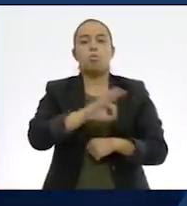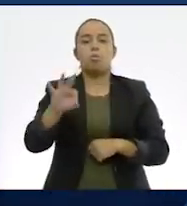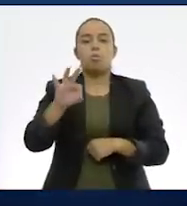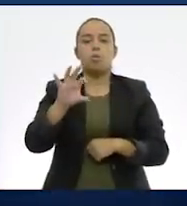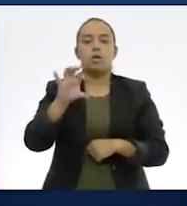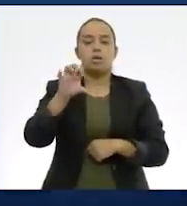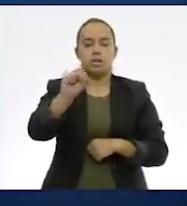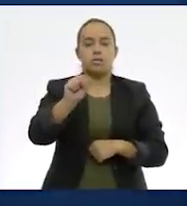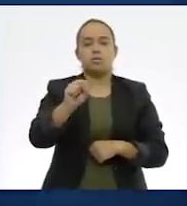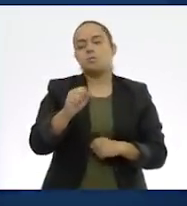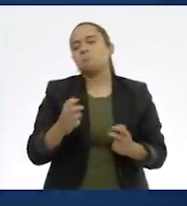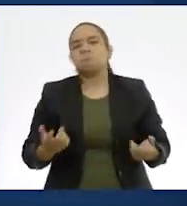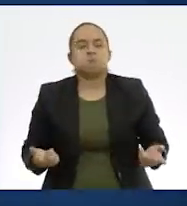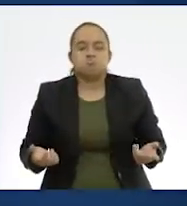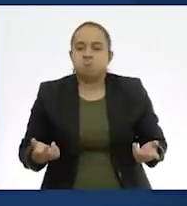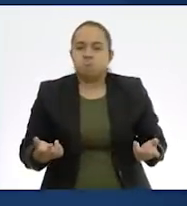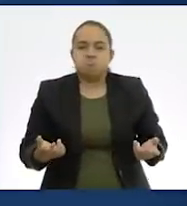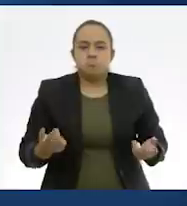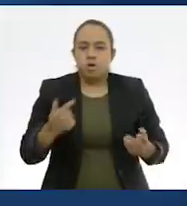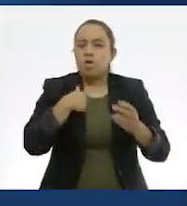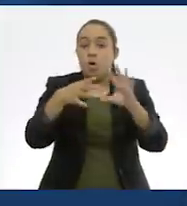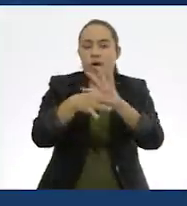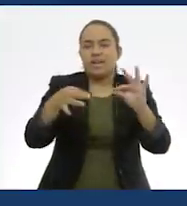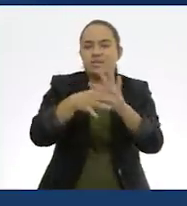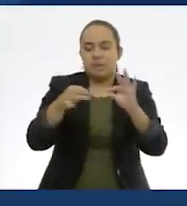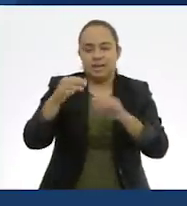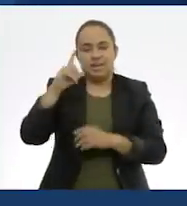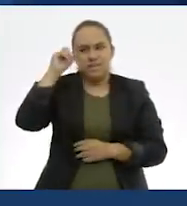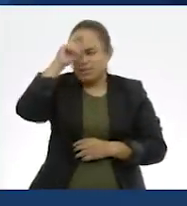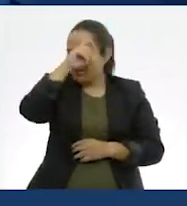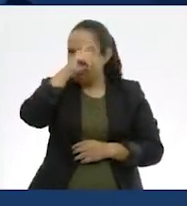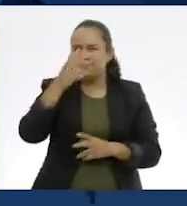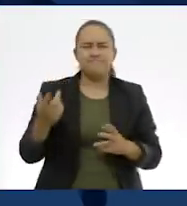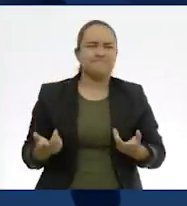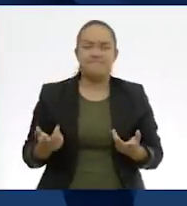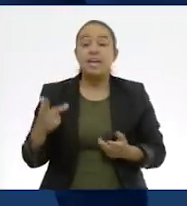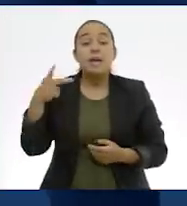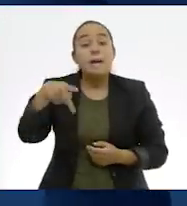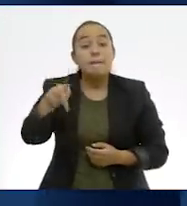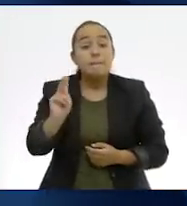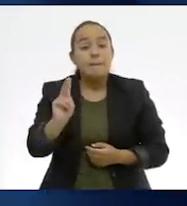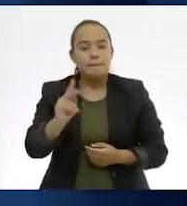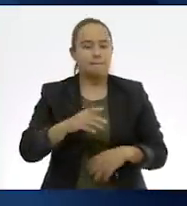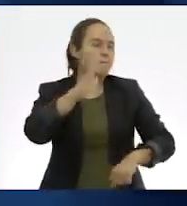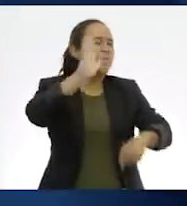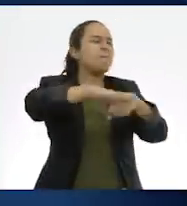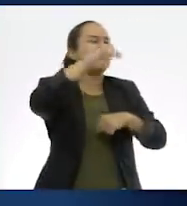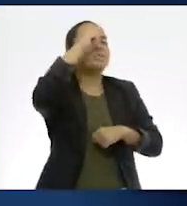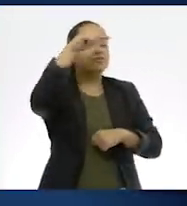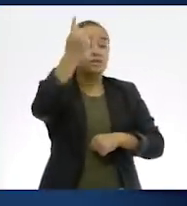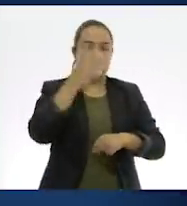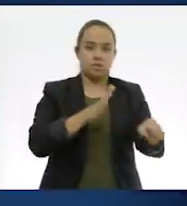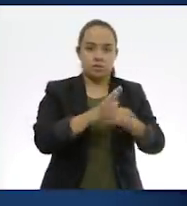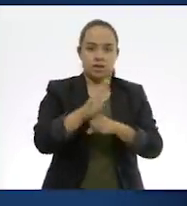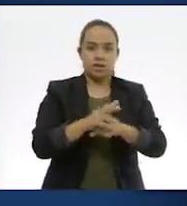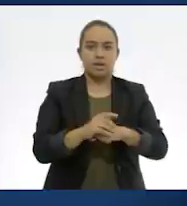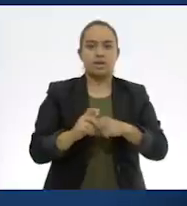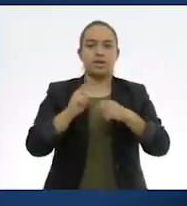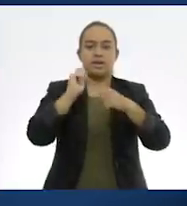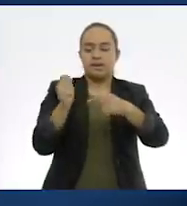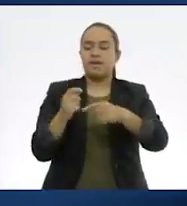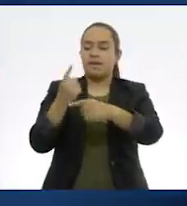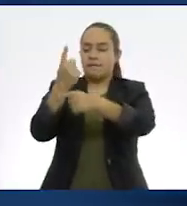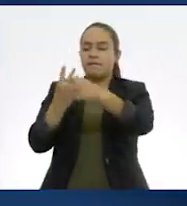dar... Estoy diciendo una explicación muy complicada, pero... Lo más sencillo es que saquemos una fracción